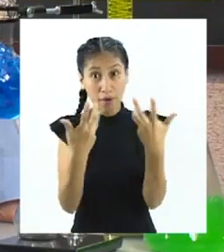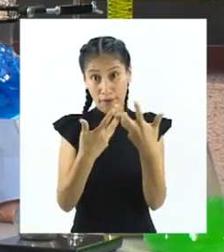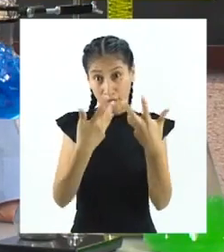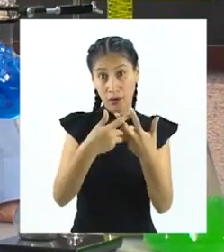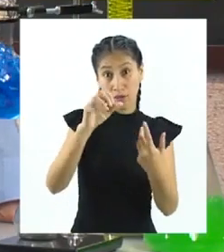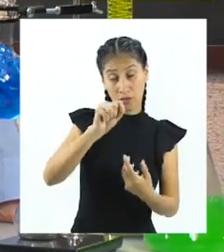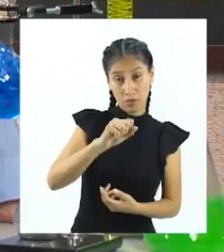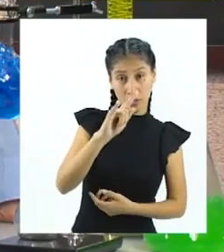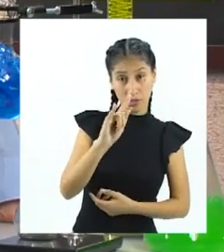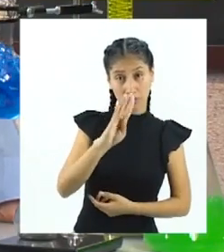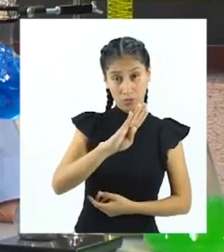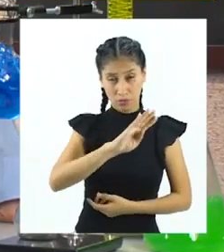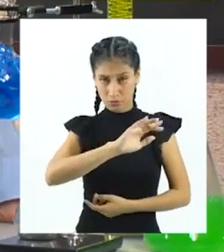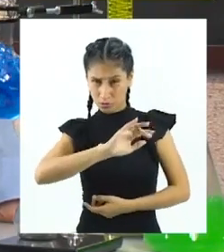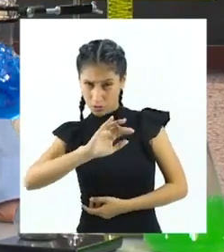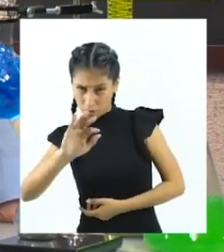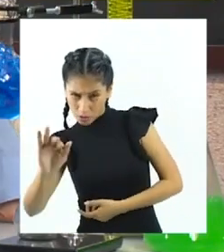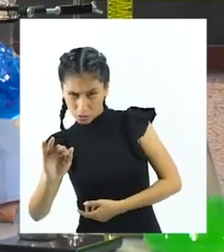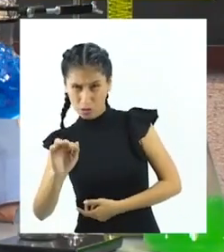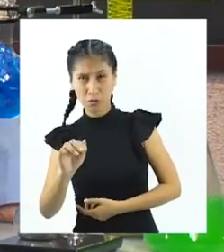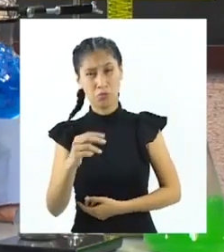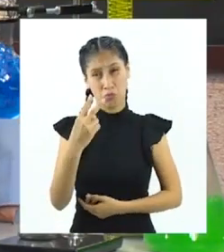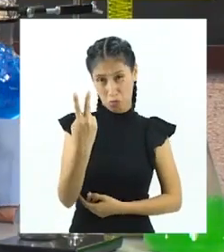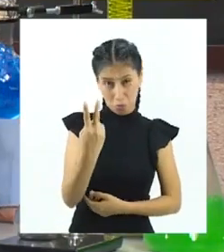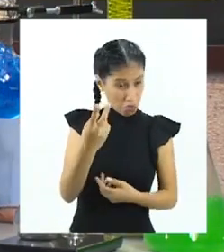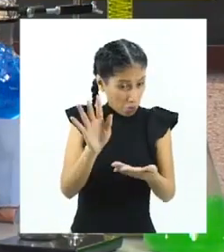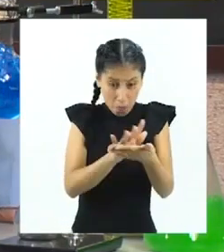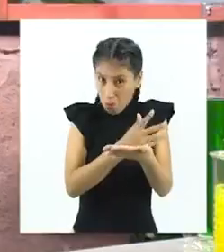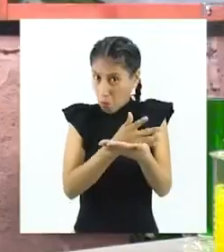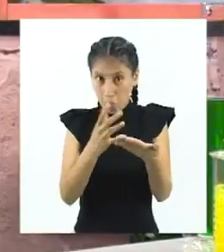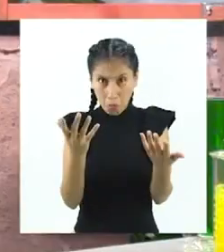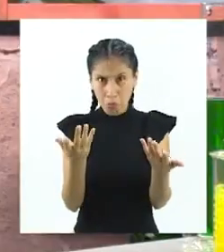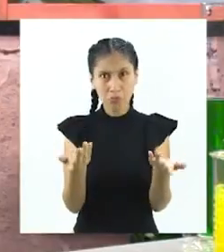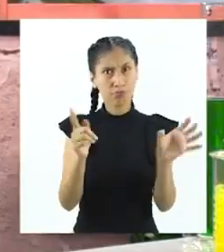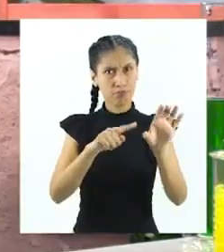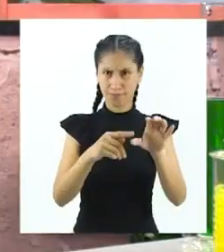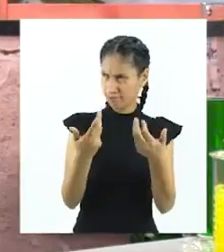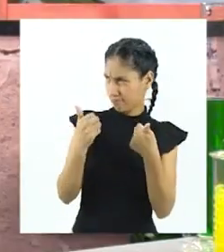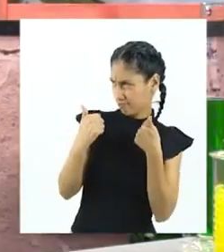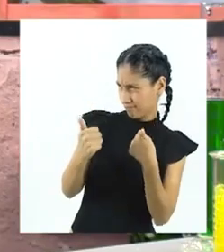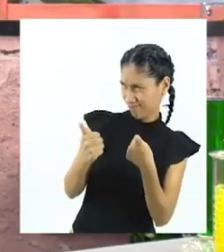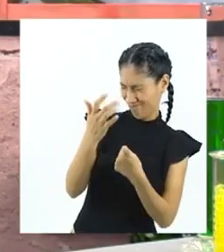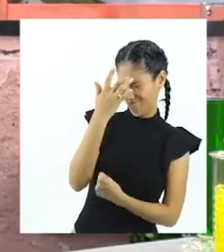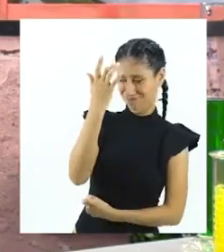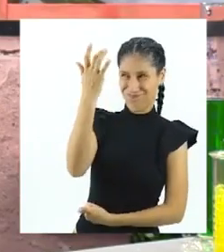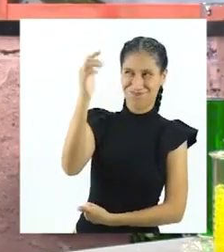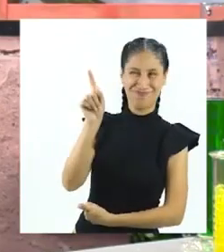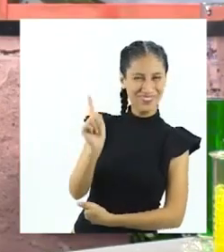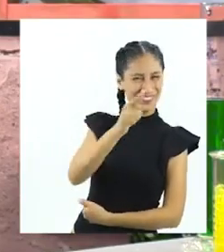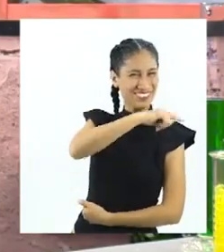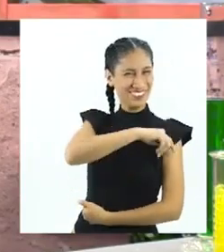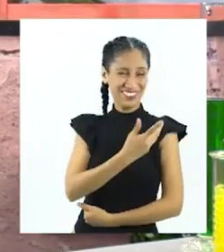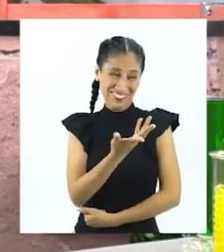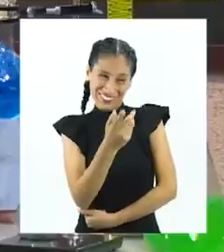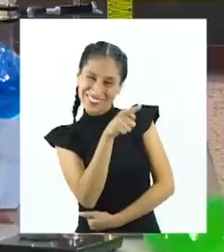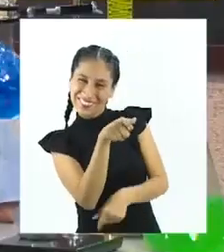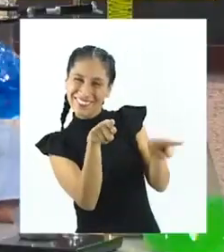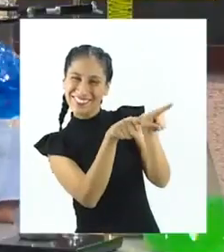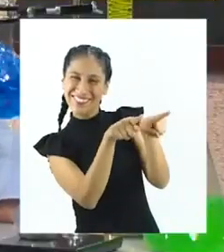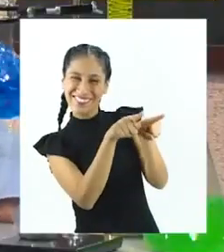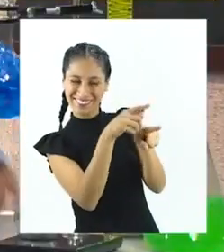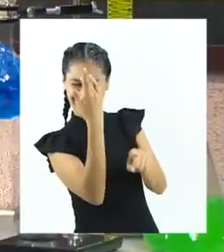estanque 2, el cual no ha recibido ninguna sustancia. Estupendo, Majo, inteligentísima.